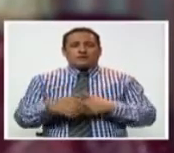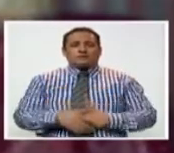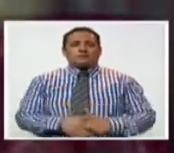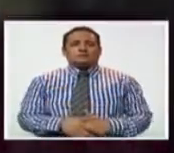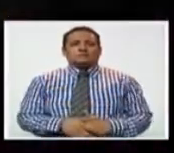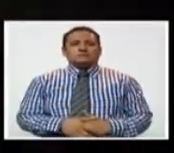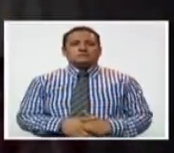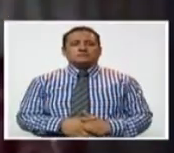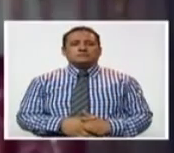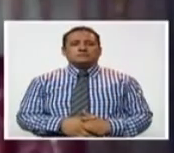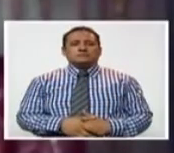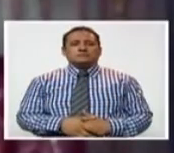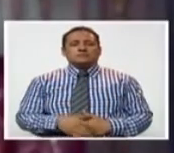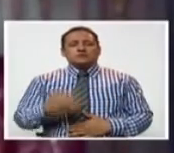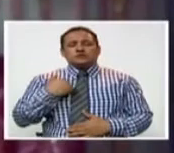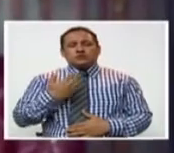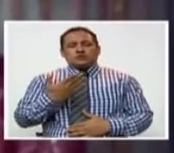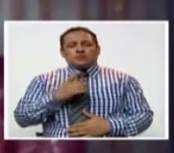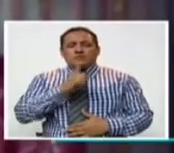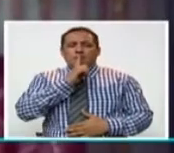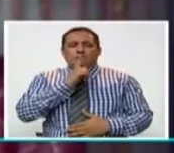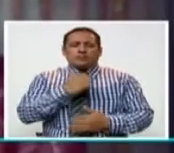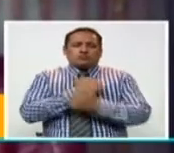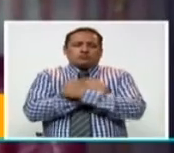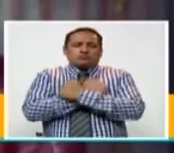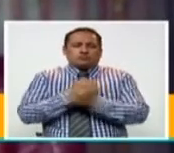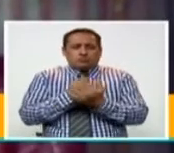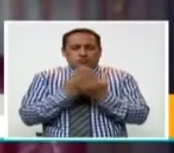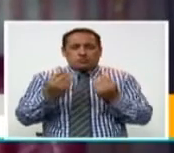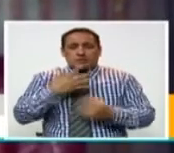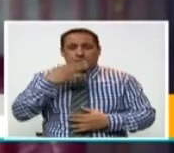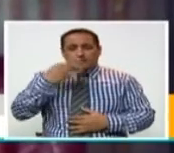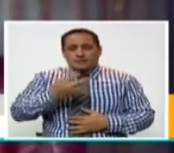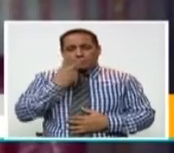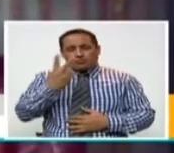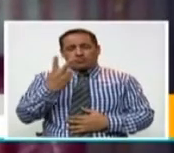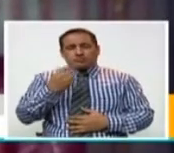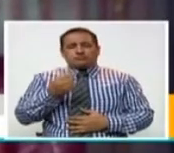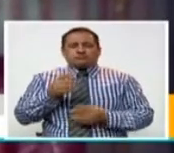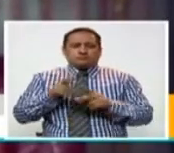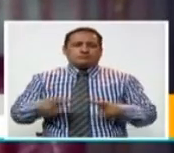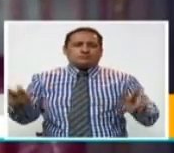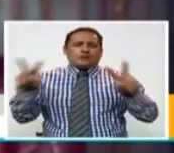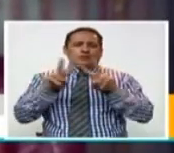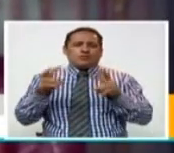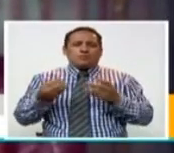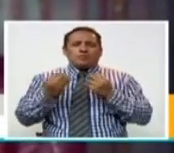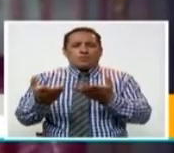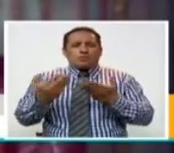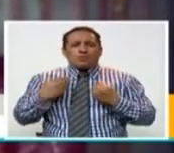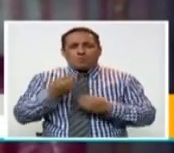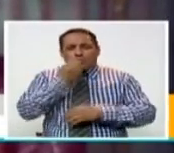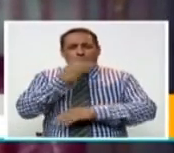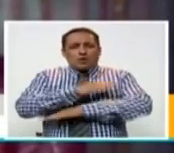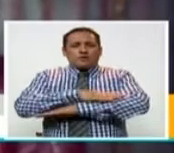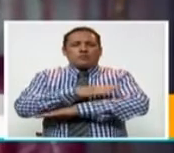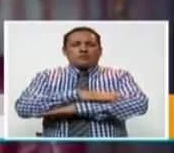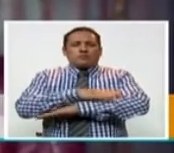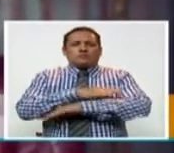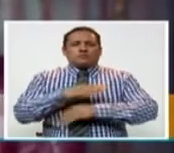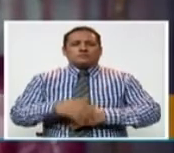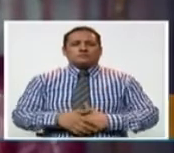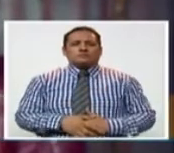conmigo. Sí, me pate, quiero. Te admiro mucho, ¿verdad? En verdad te admiro mucho porque siempre eres bueno conmigo.